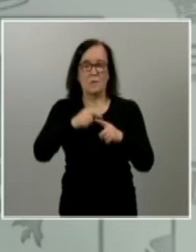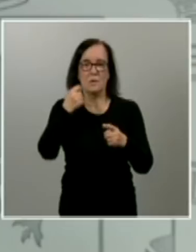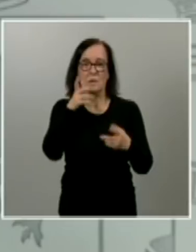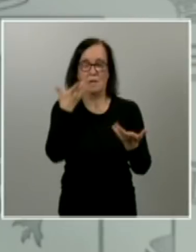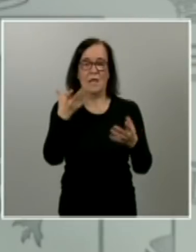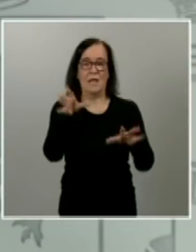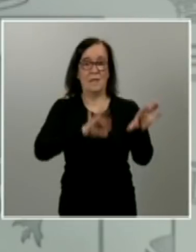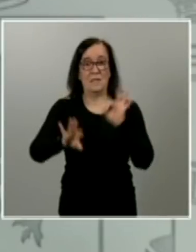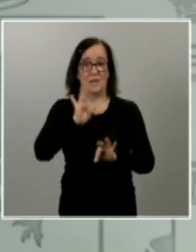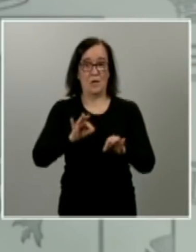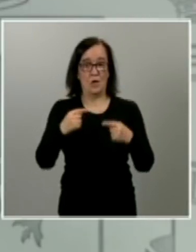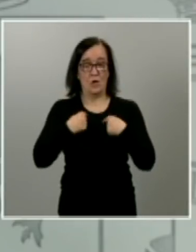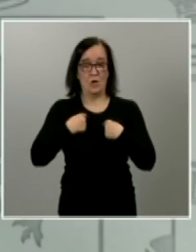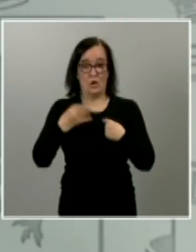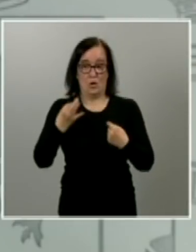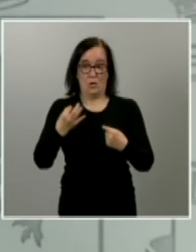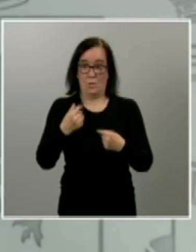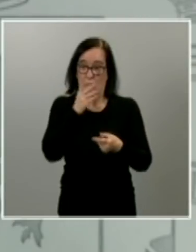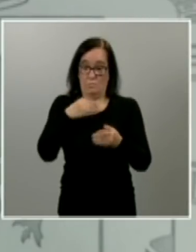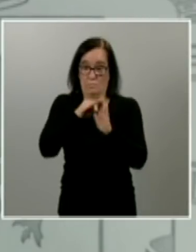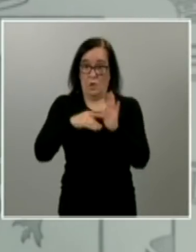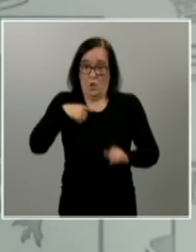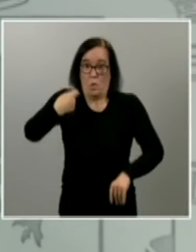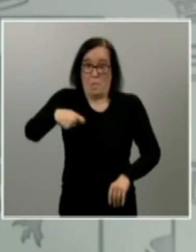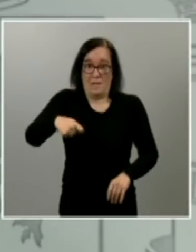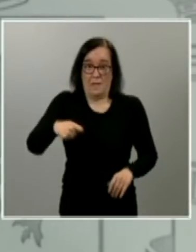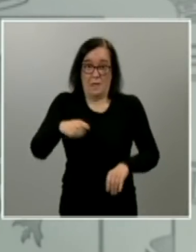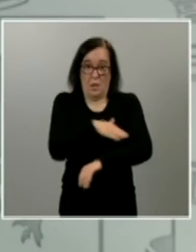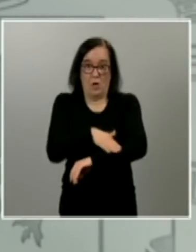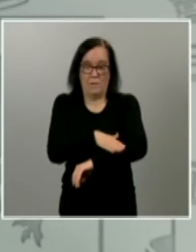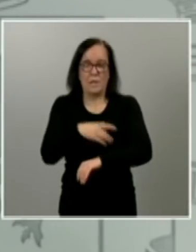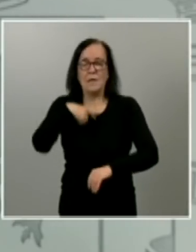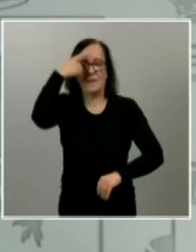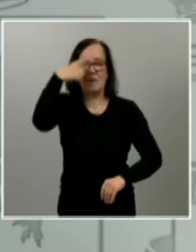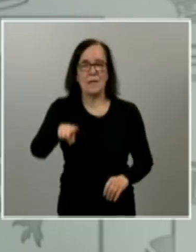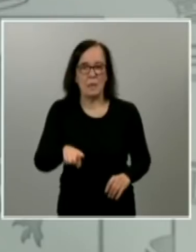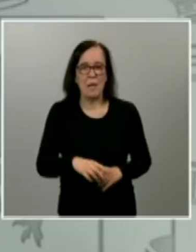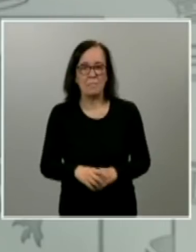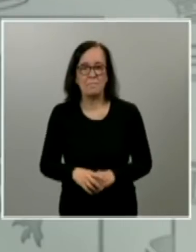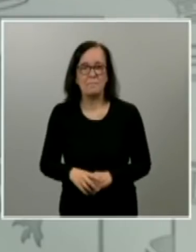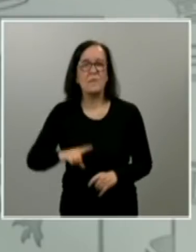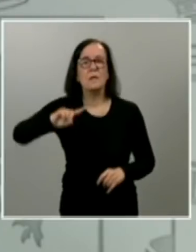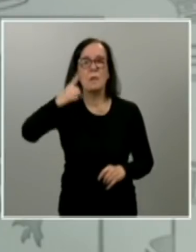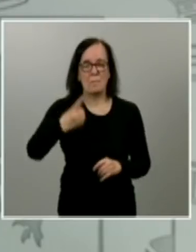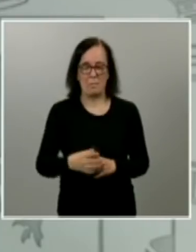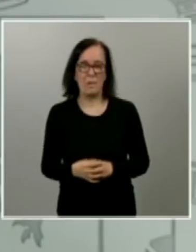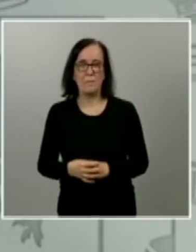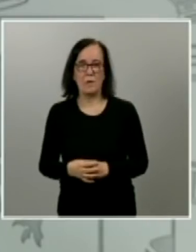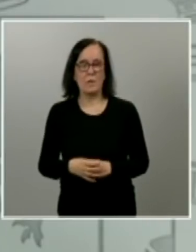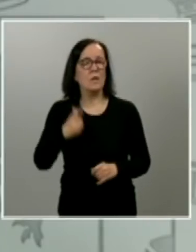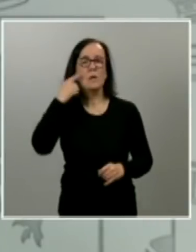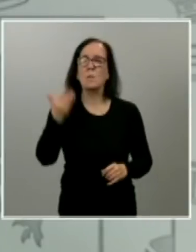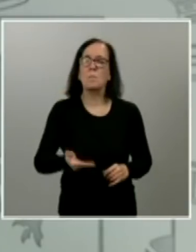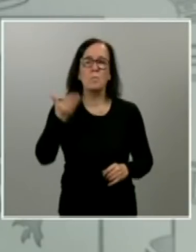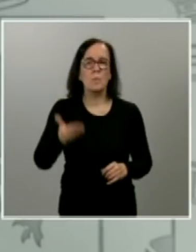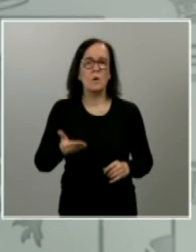que yo me tengo que ver sometidos ahora como presidente del gobierno sean conscientes en primer lugar de que es muy importante rendir